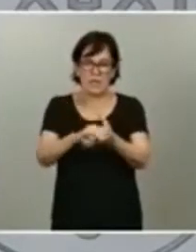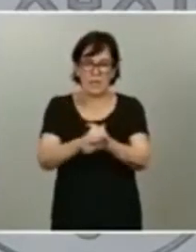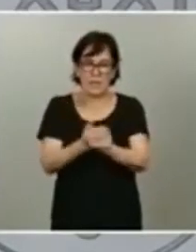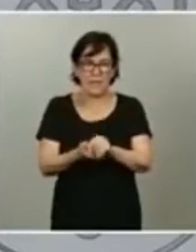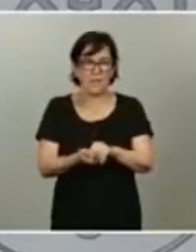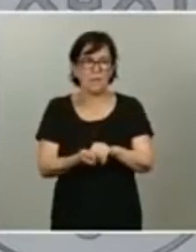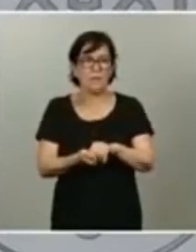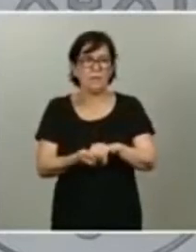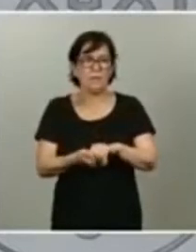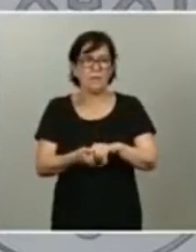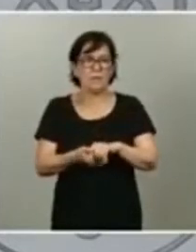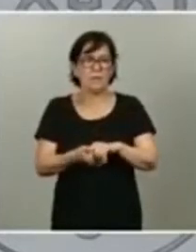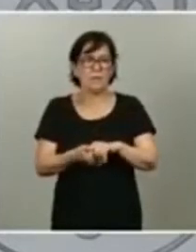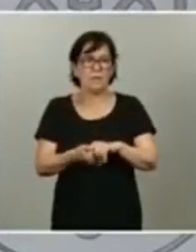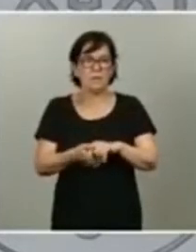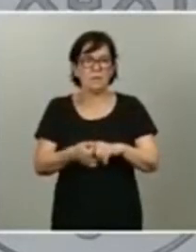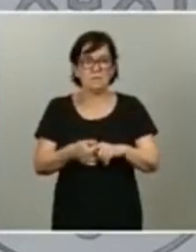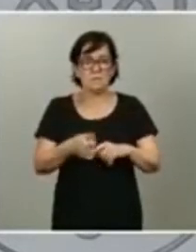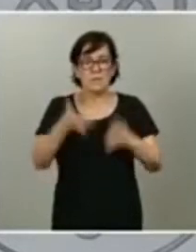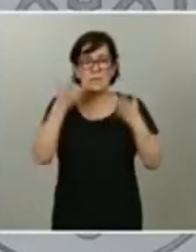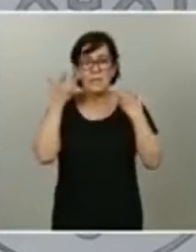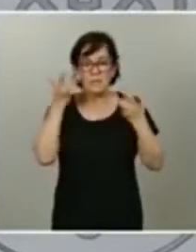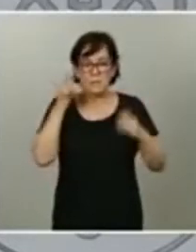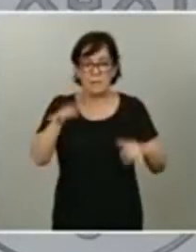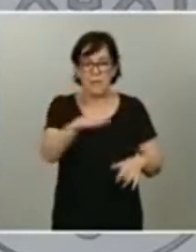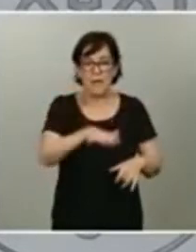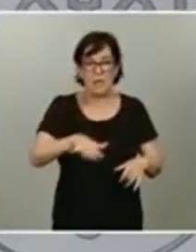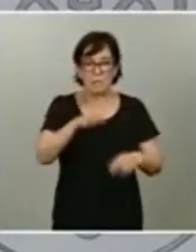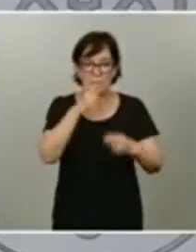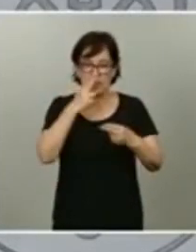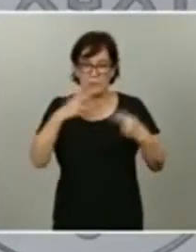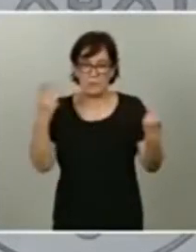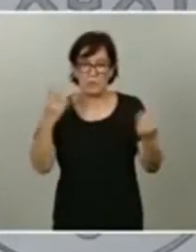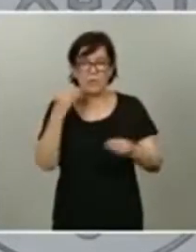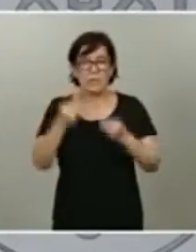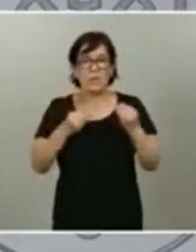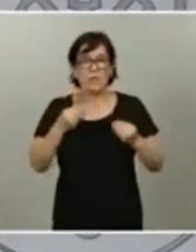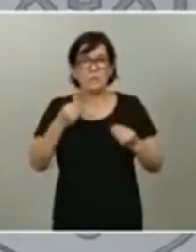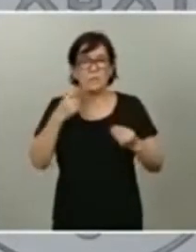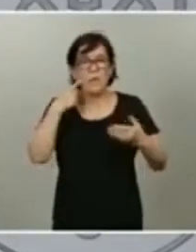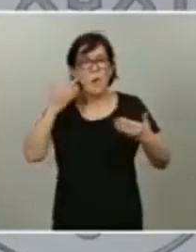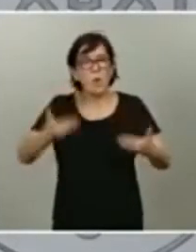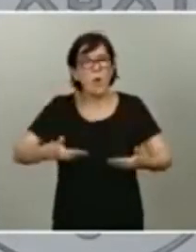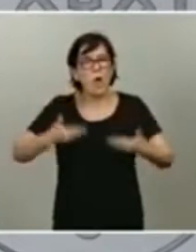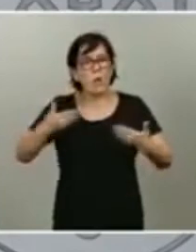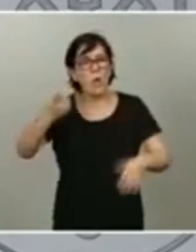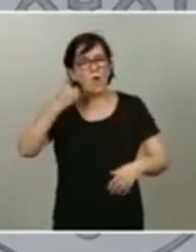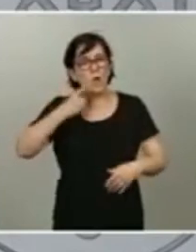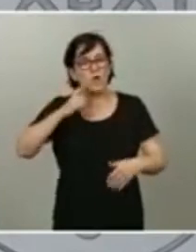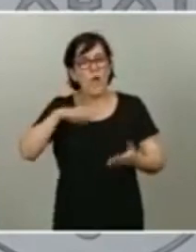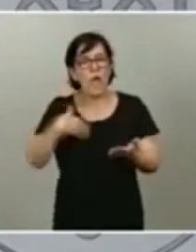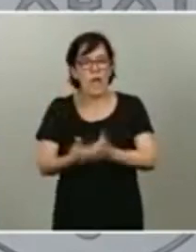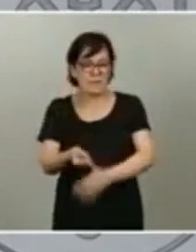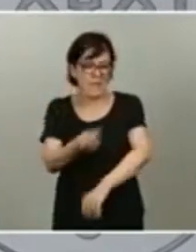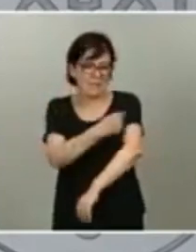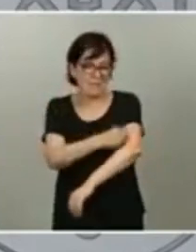los espacios públicos se convierta en un hábito hasta que llegue la nueva vacuna incluso cuestiones que